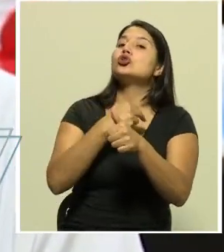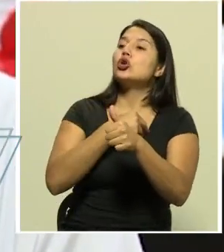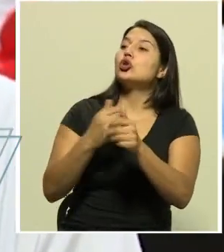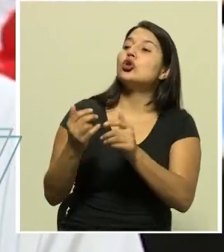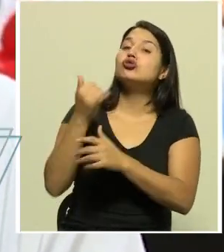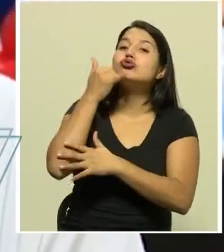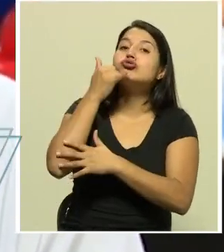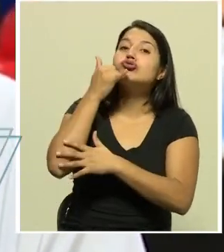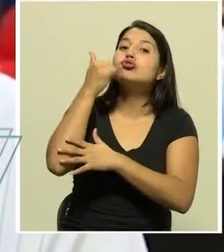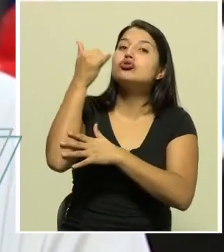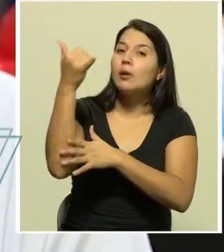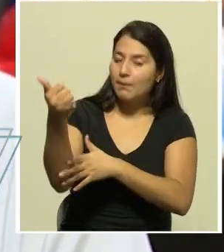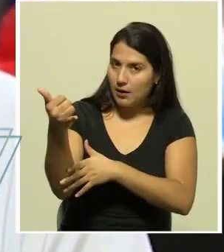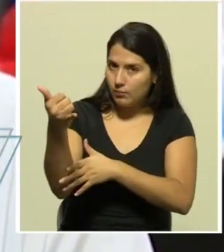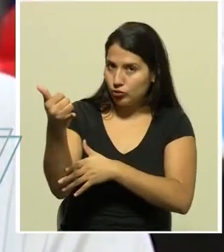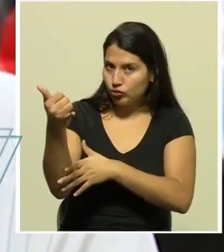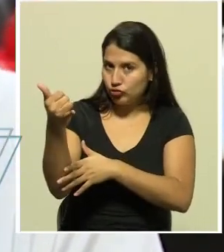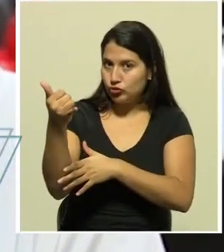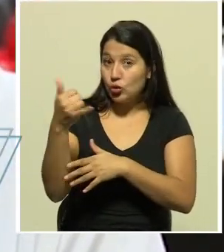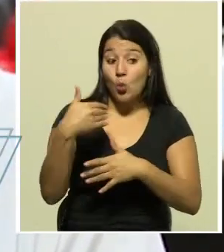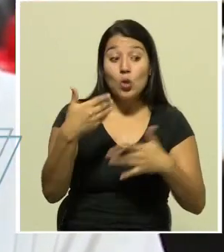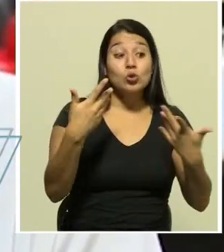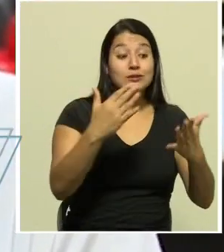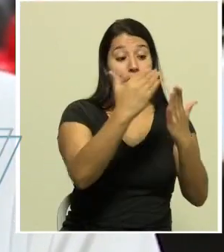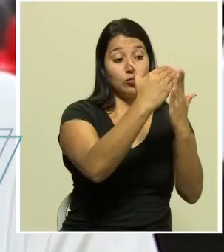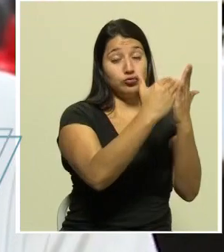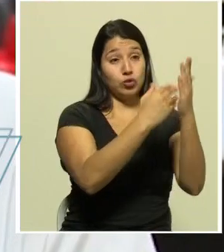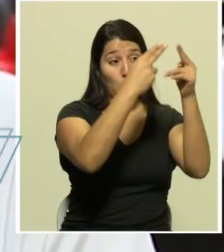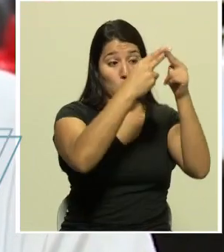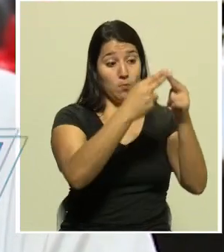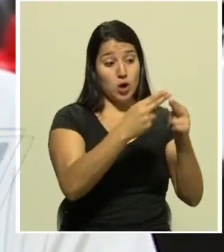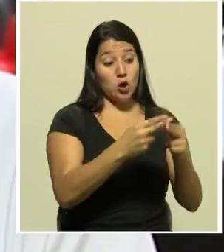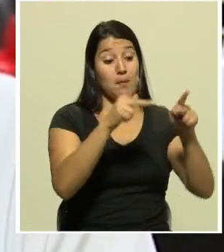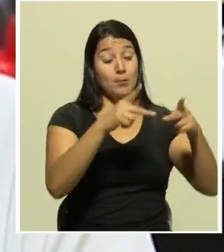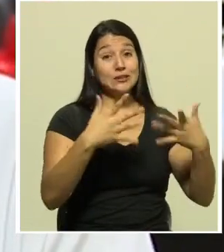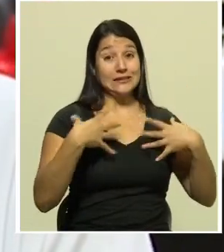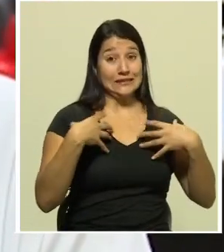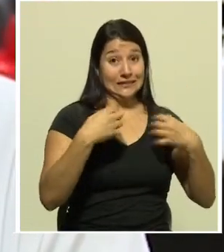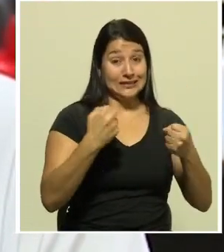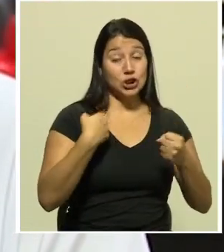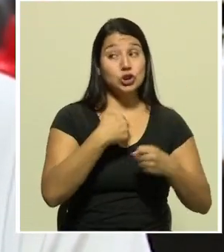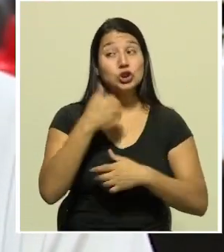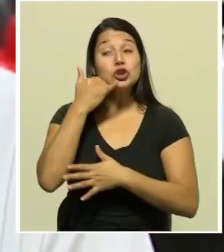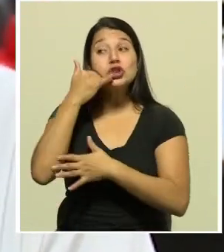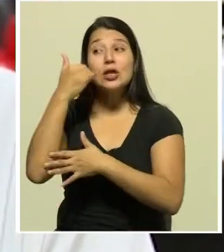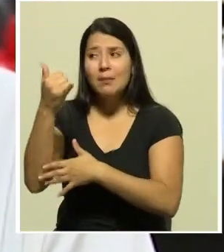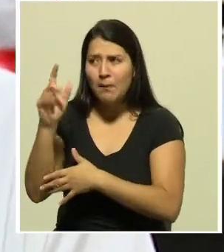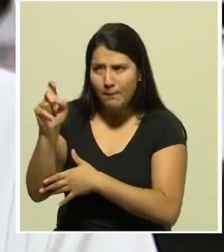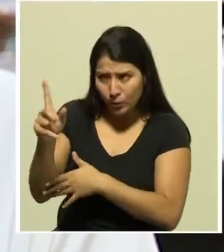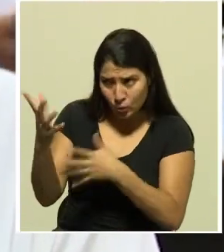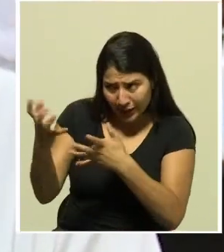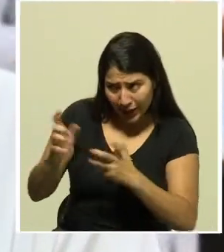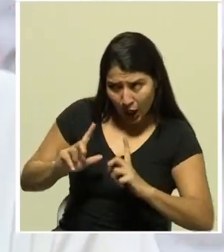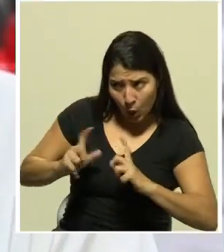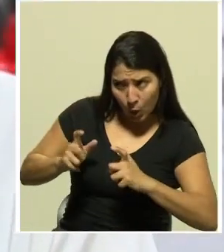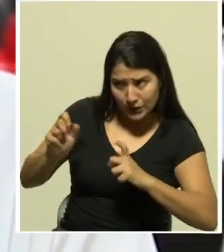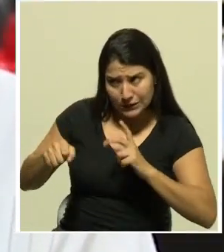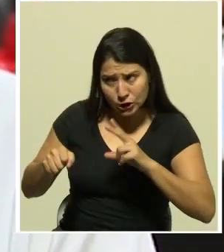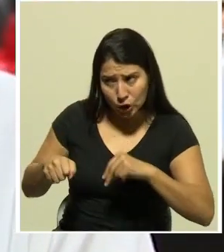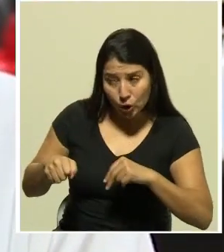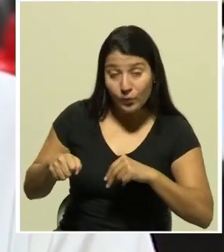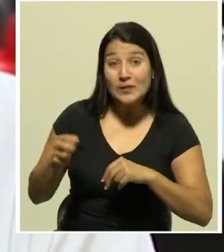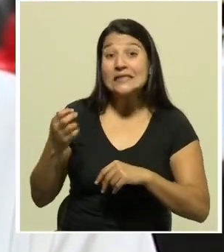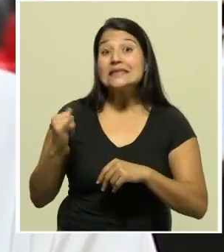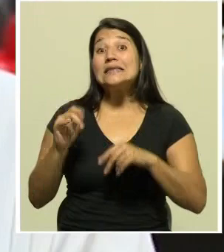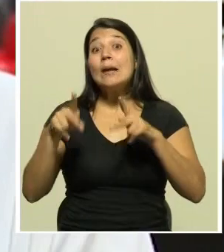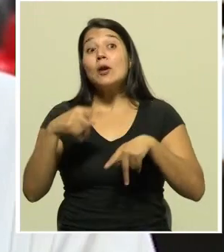hacemos un llamado a las personas, las contactamos y les preguntamos si quieren donar o no para concertarles una cita. Adicionalmente, la persona está